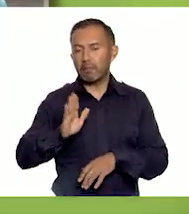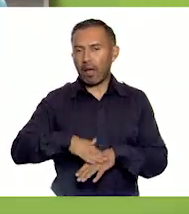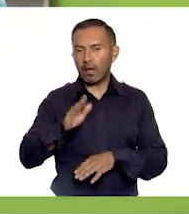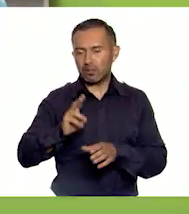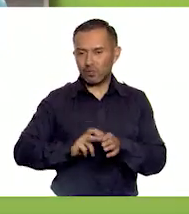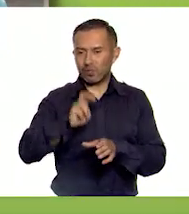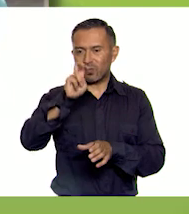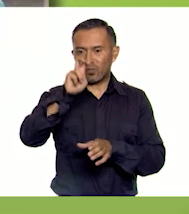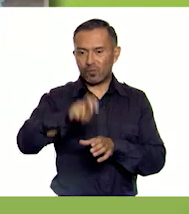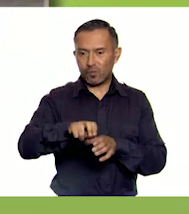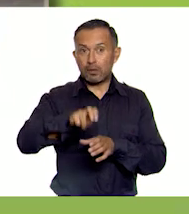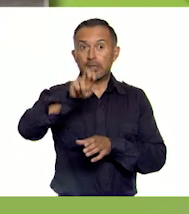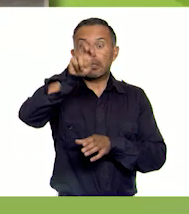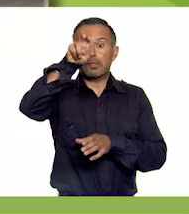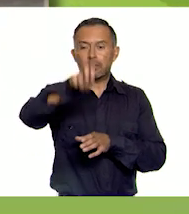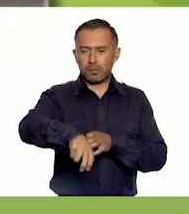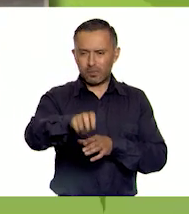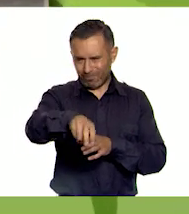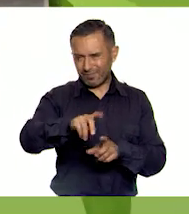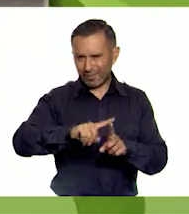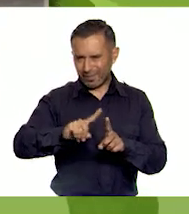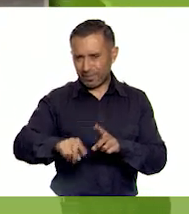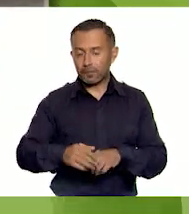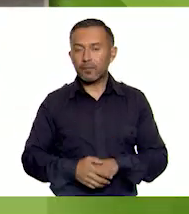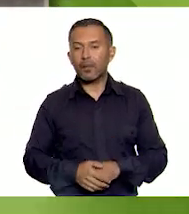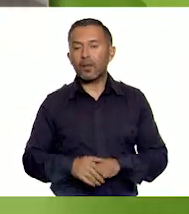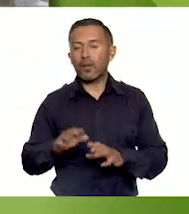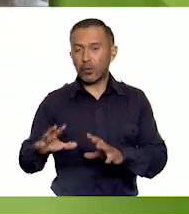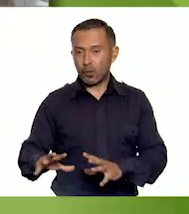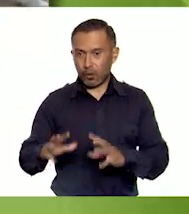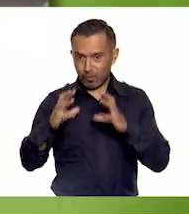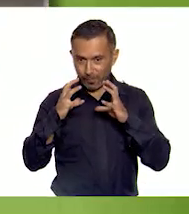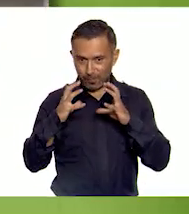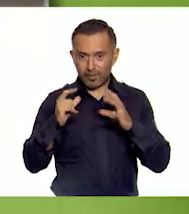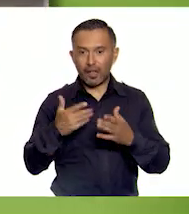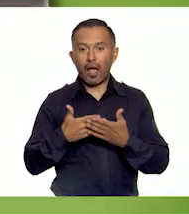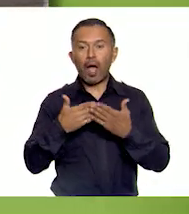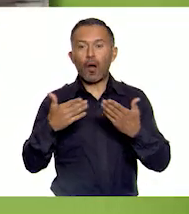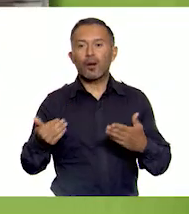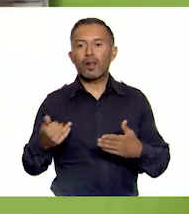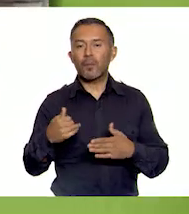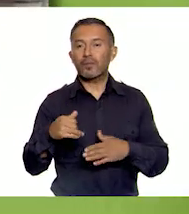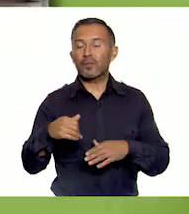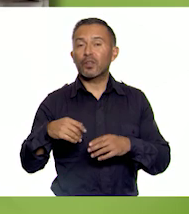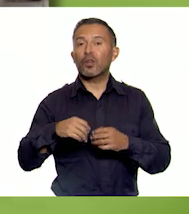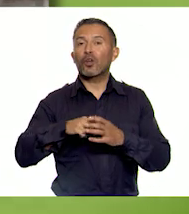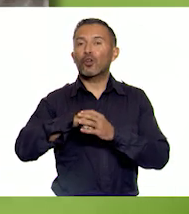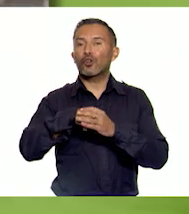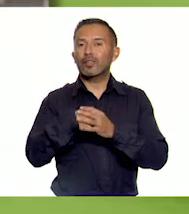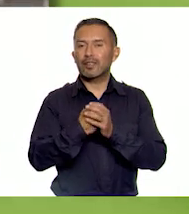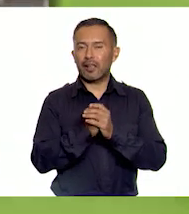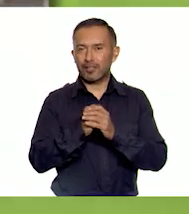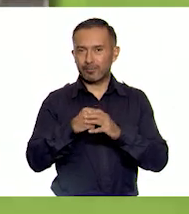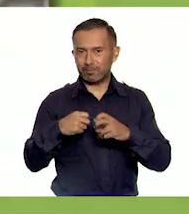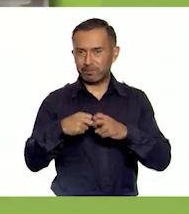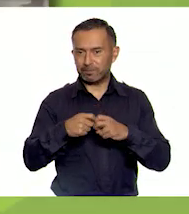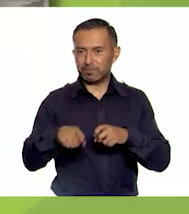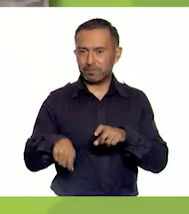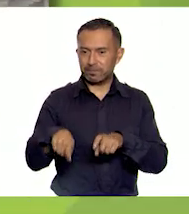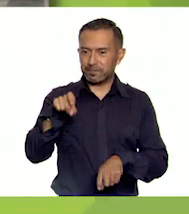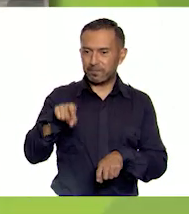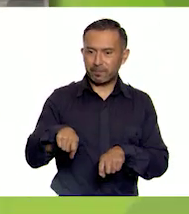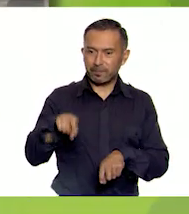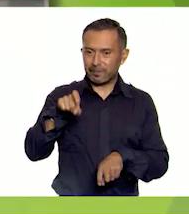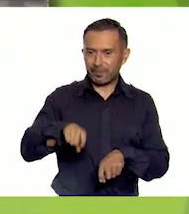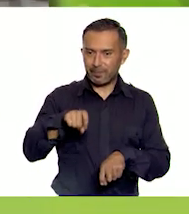reto. Voy a tomar mi globo y ahora, con la rodilla, vamos a intentar de